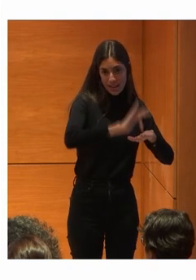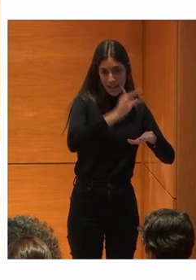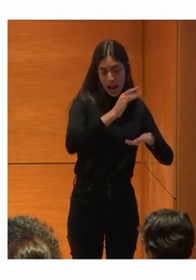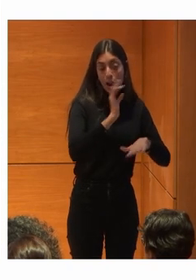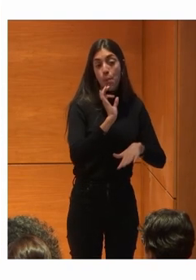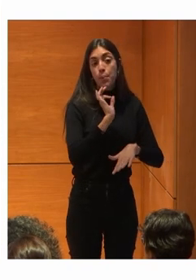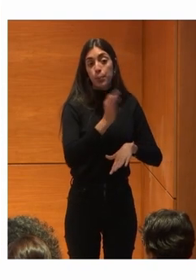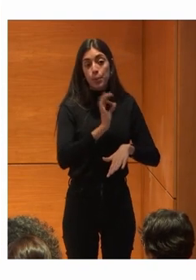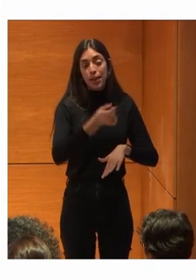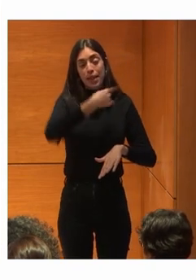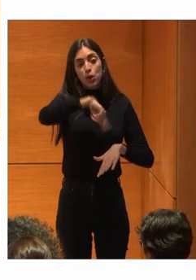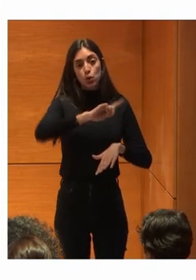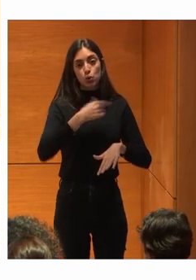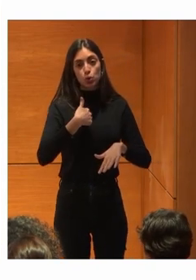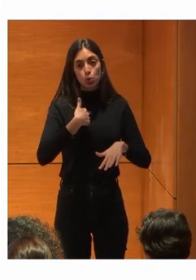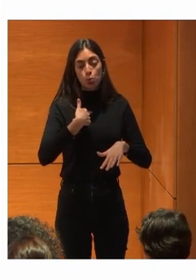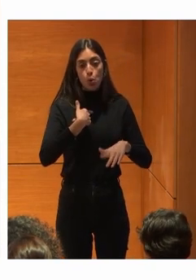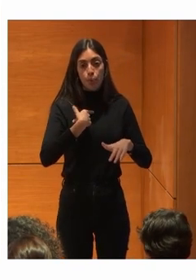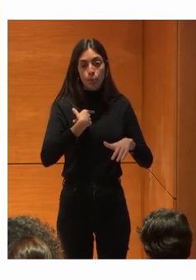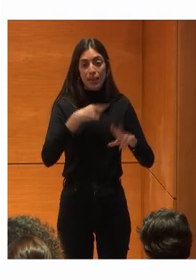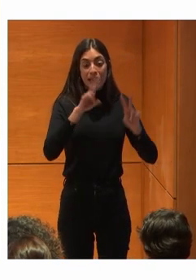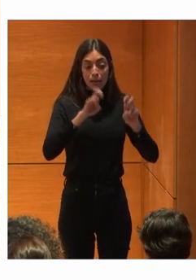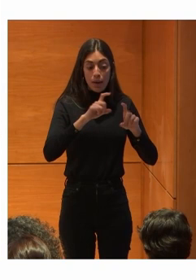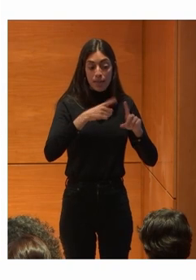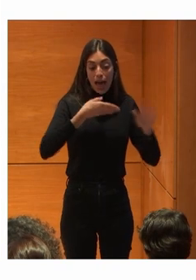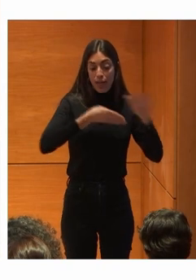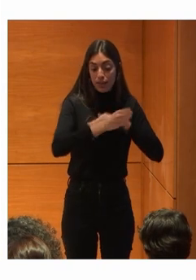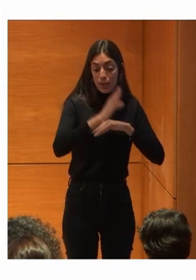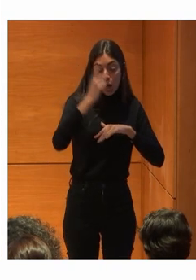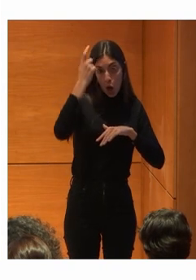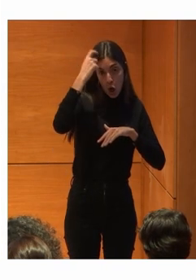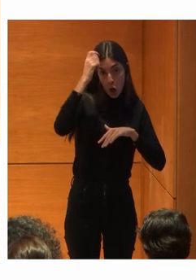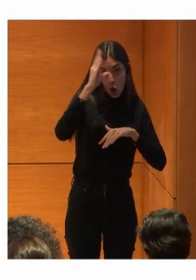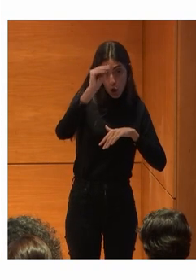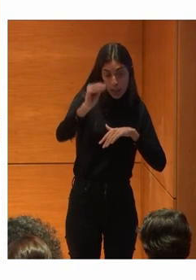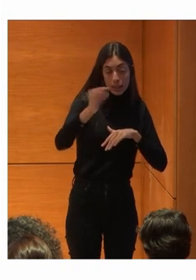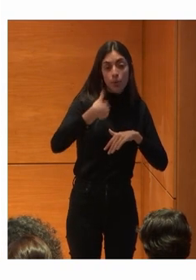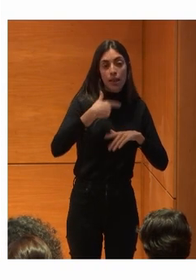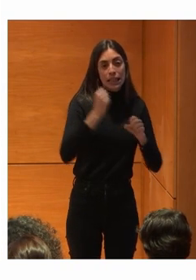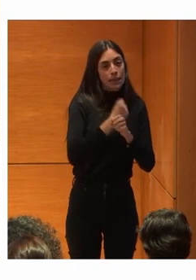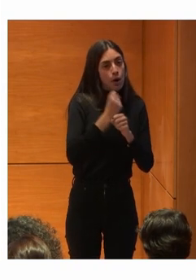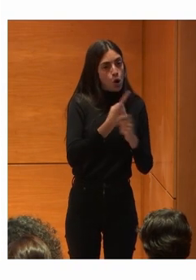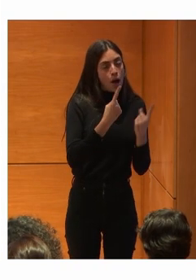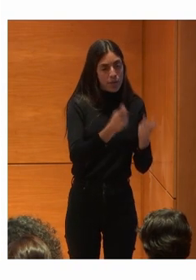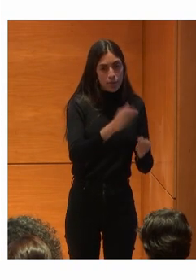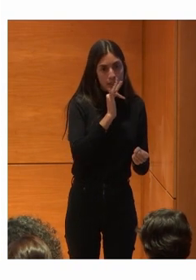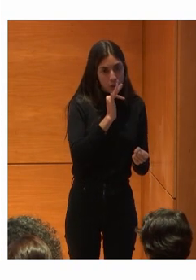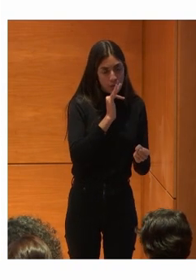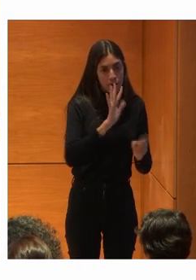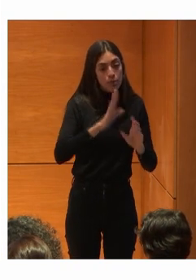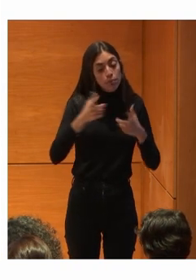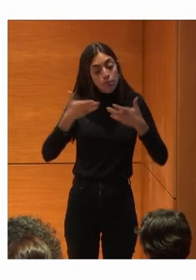Bueno La pata De la accesibilidad Cognitiva Nos falta mucho Trabajo por realizar Y nos enfocamos Más en la parte